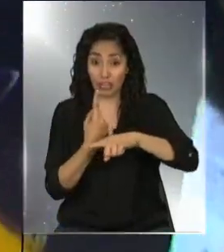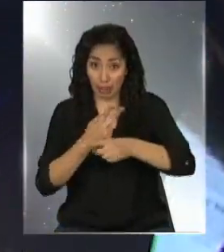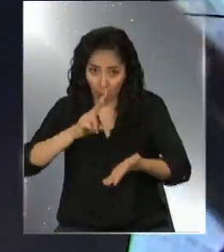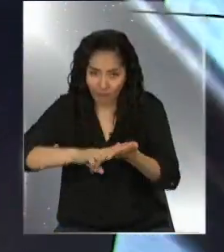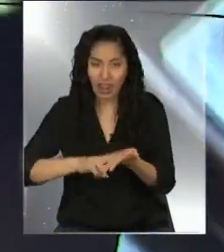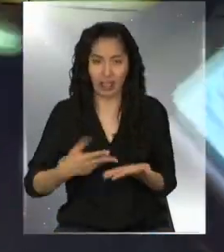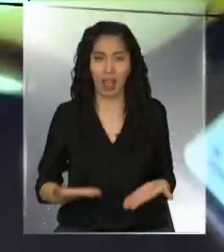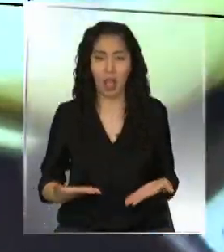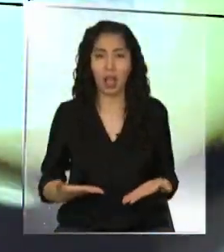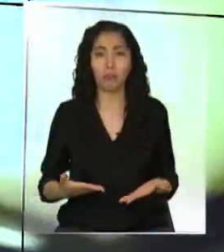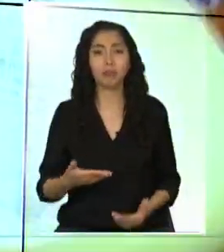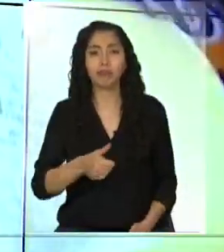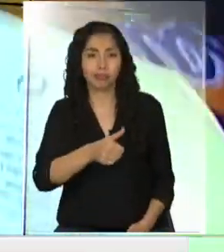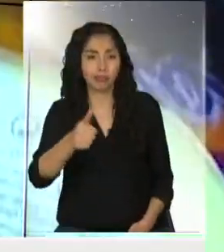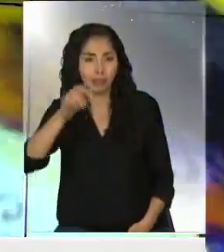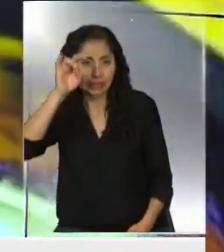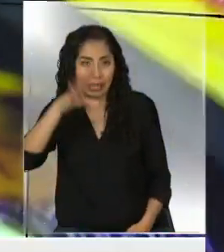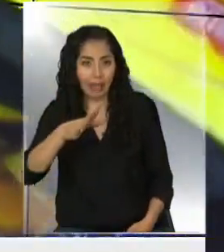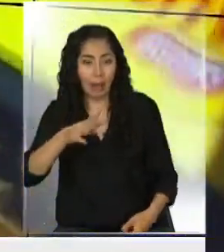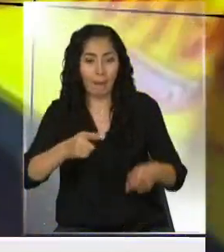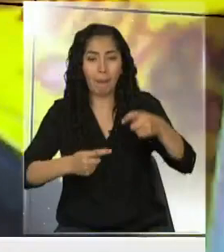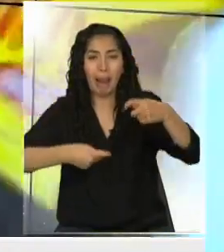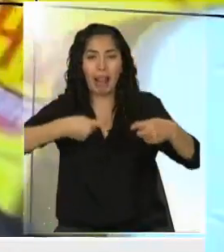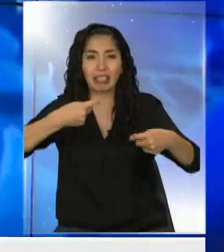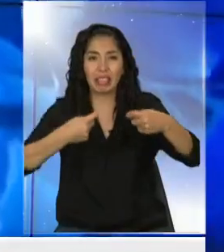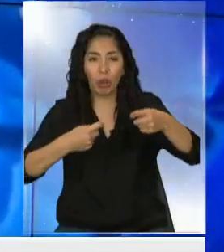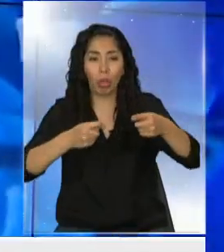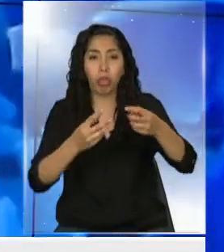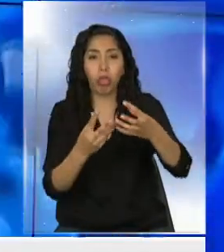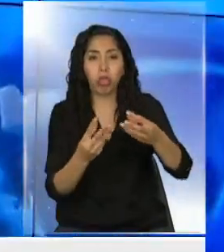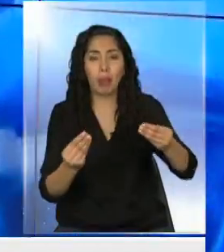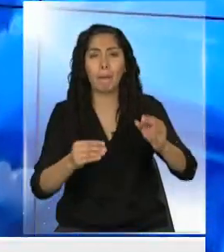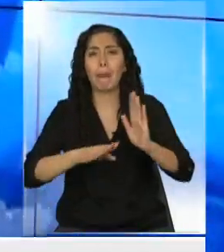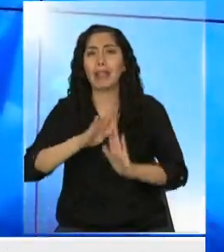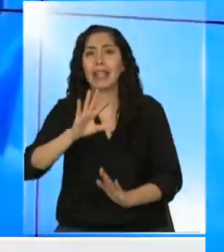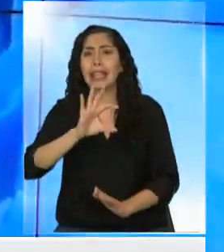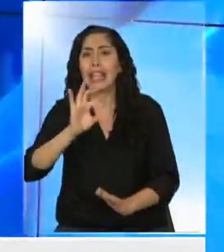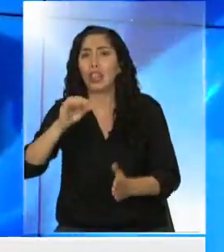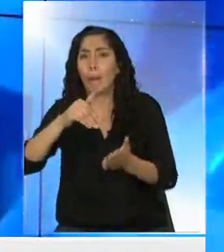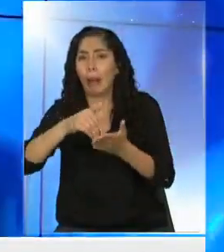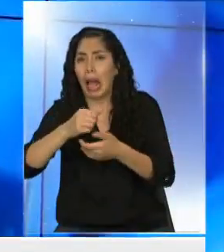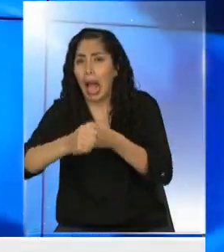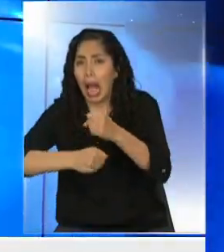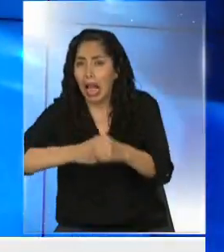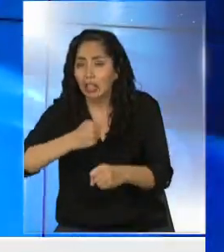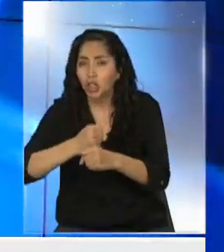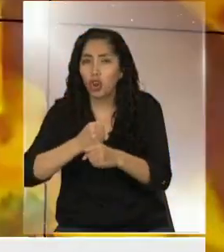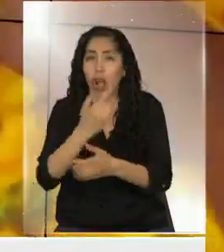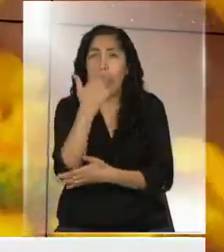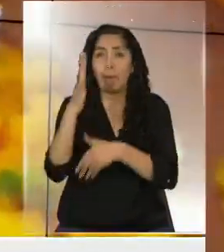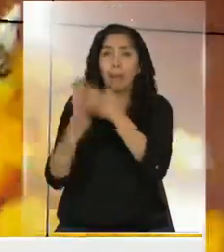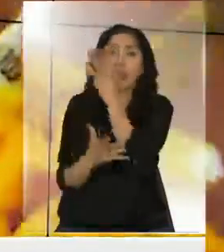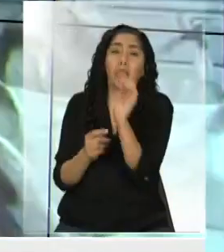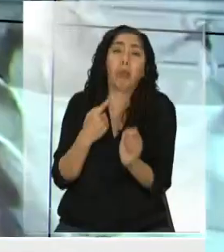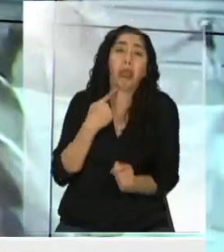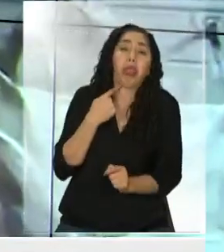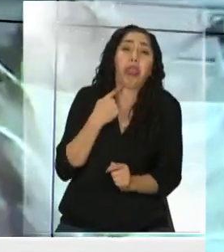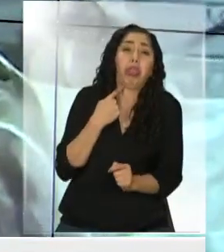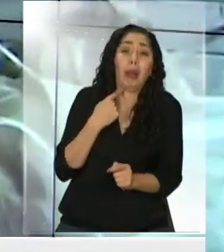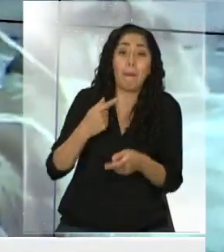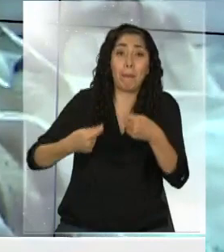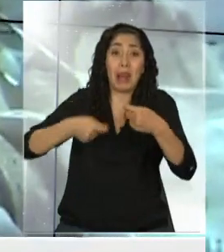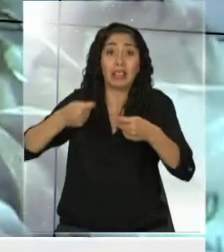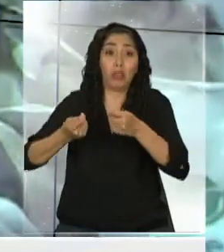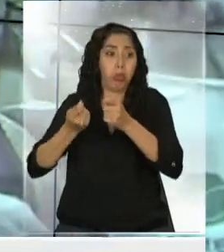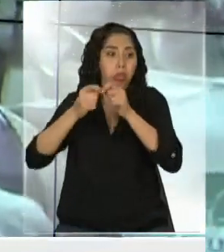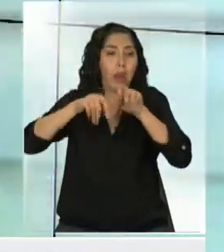todo el mundo sabe que el plástico se degrada en más de 500.000 años, que hace mal para el medio ambiente, que llega al mar, pero la verdad es que